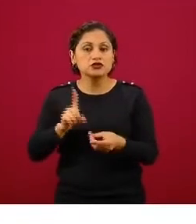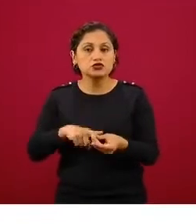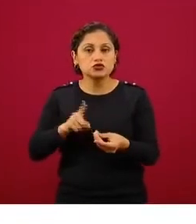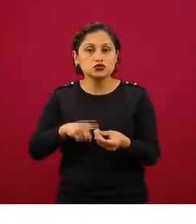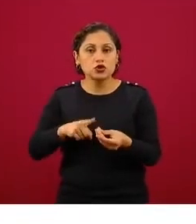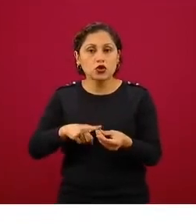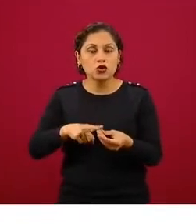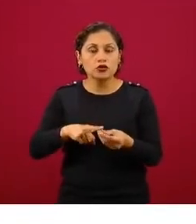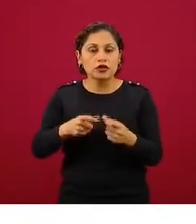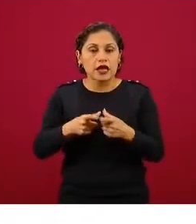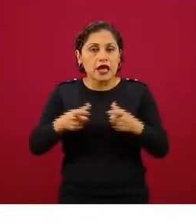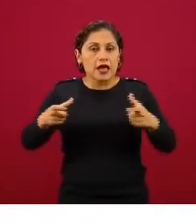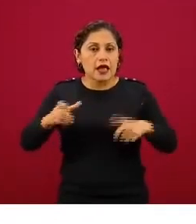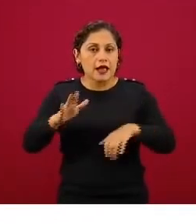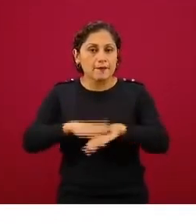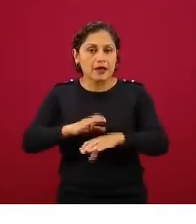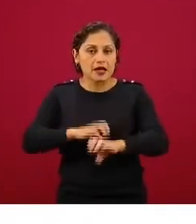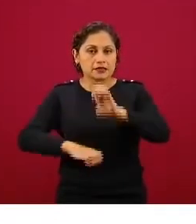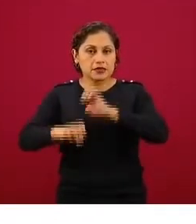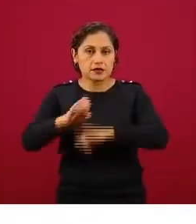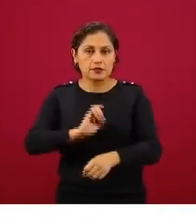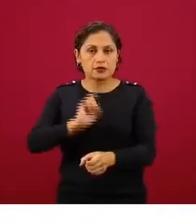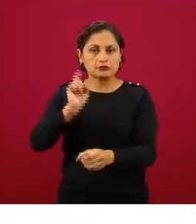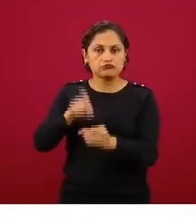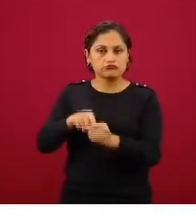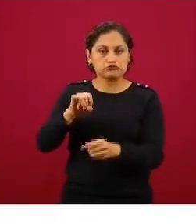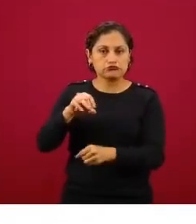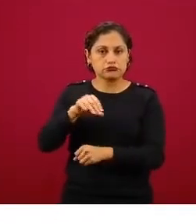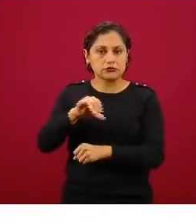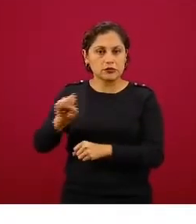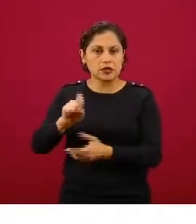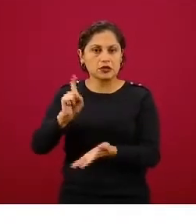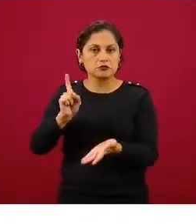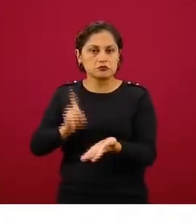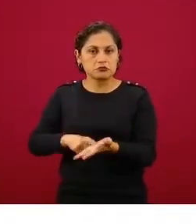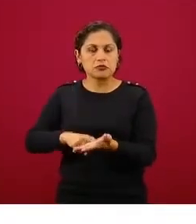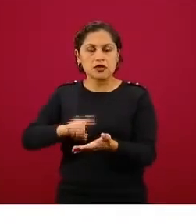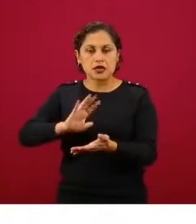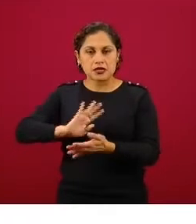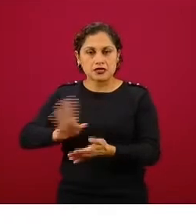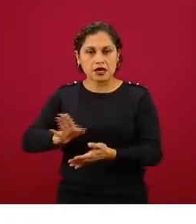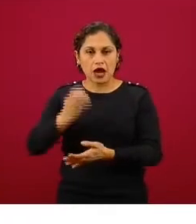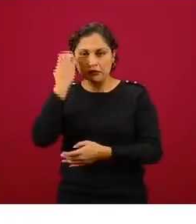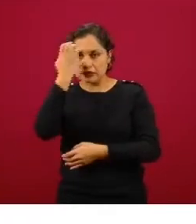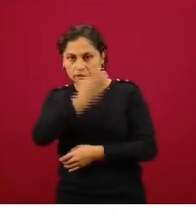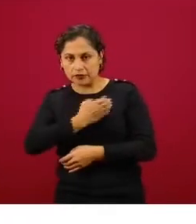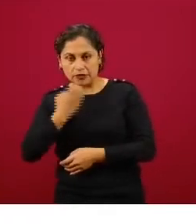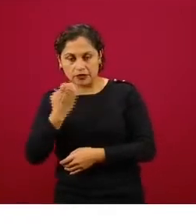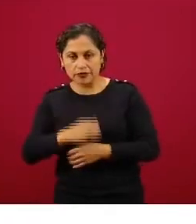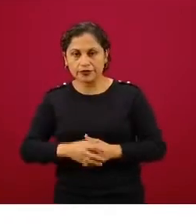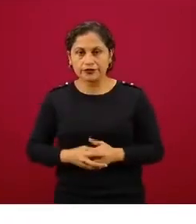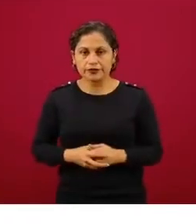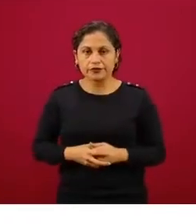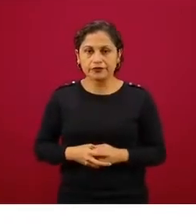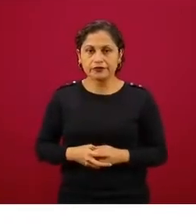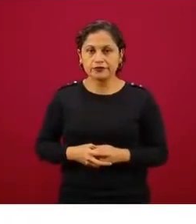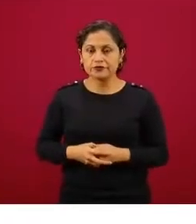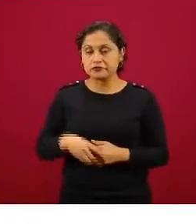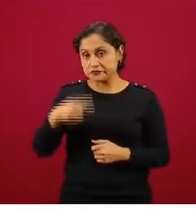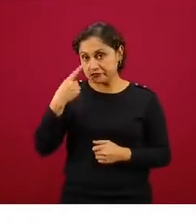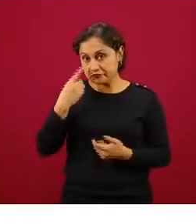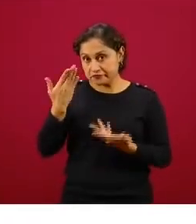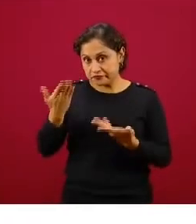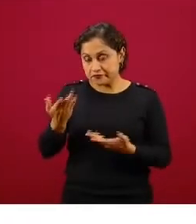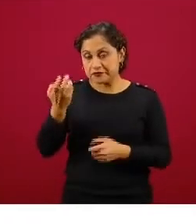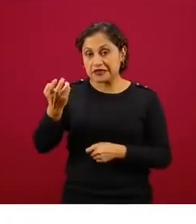de empresas que ya se han registrado y ya se han autoevaluado. Y esta es la proyección de cómo